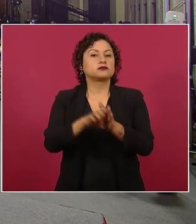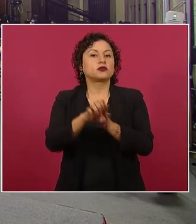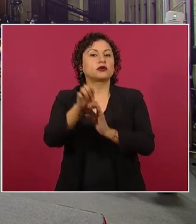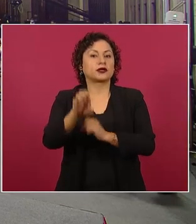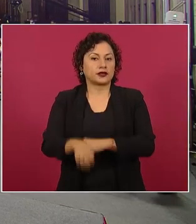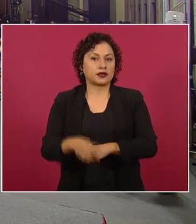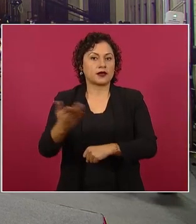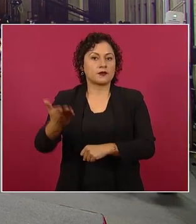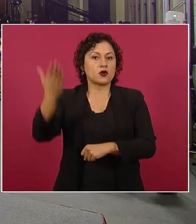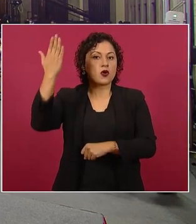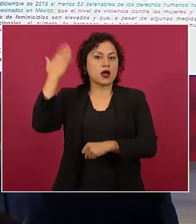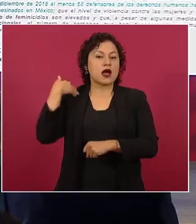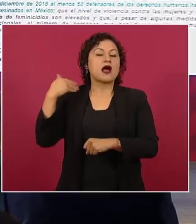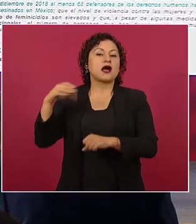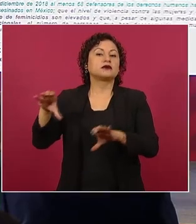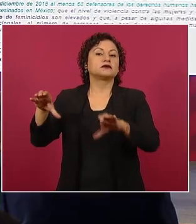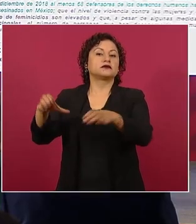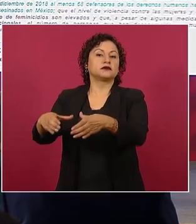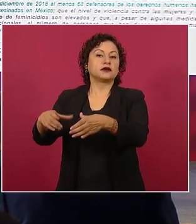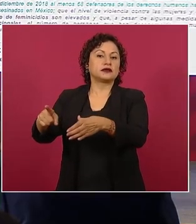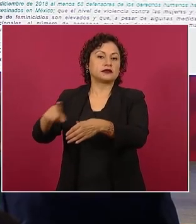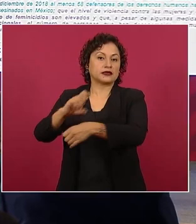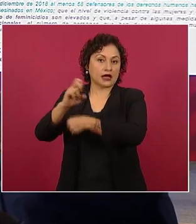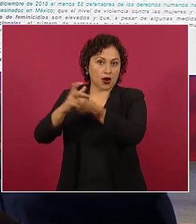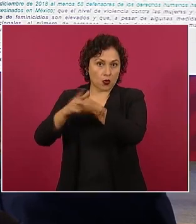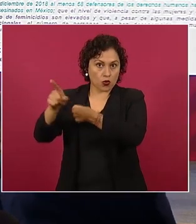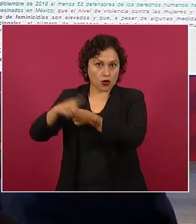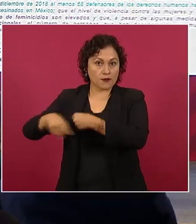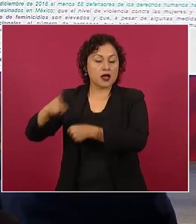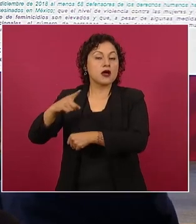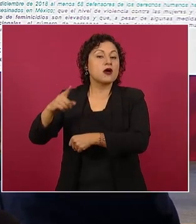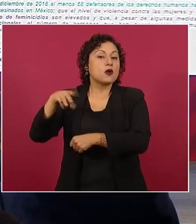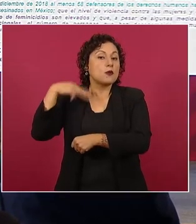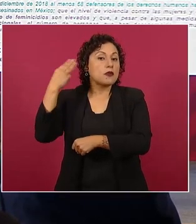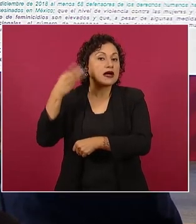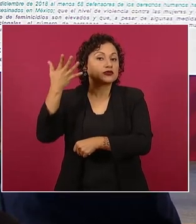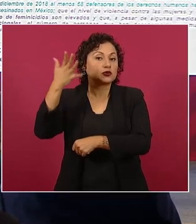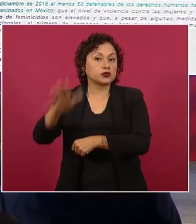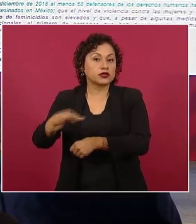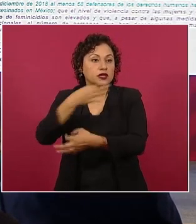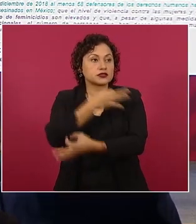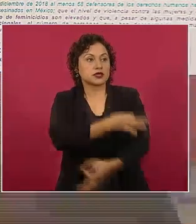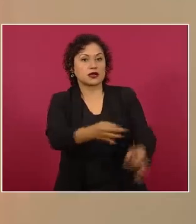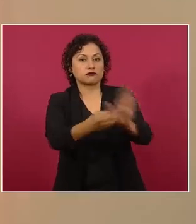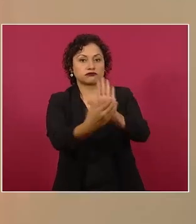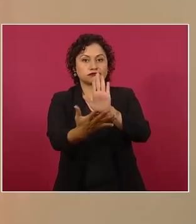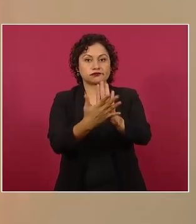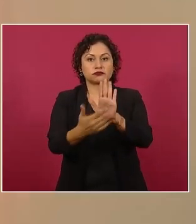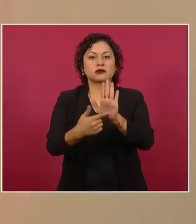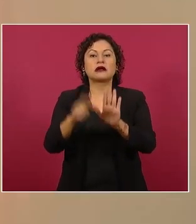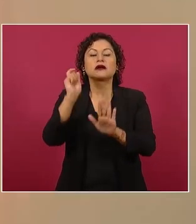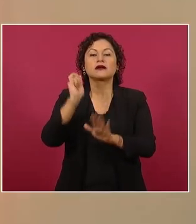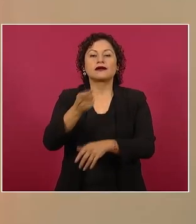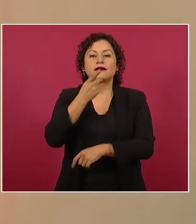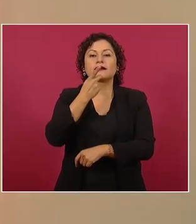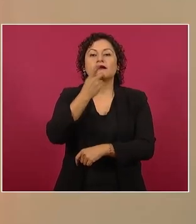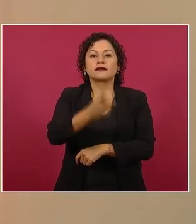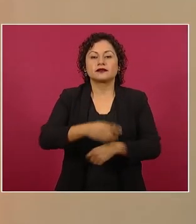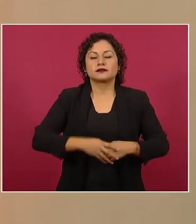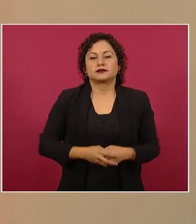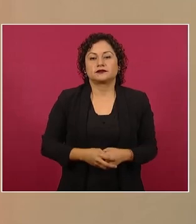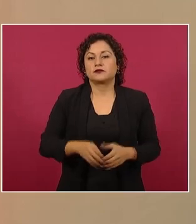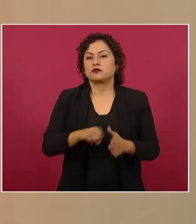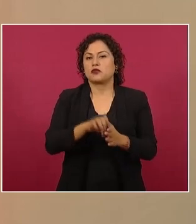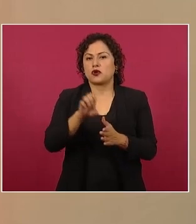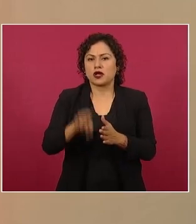Parlamento Europeo el 10 de marzo, donde sin tomar en cuenta todas las detenciones, todas las